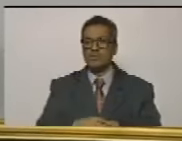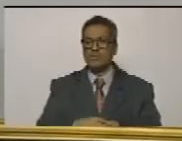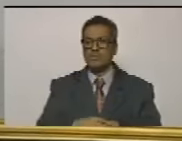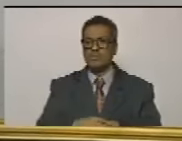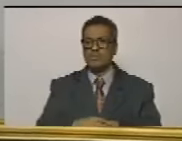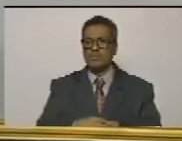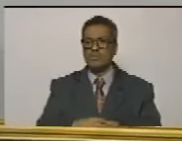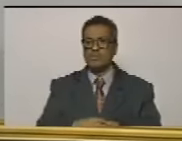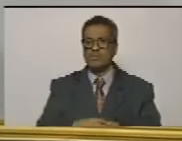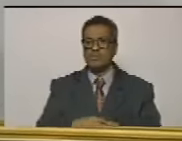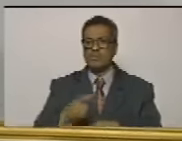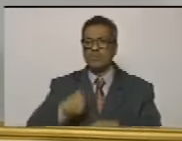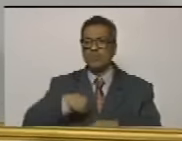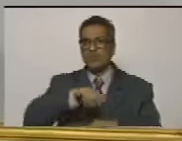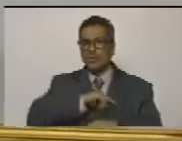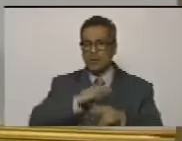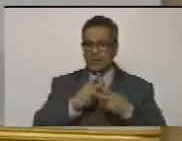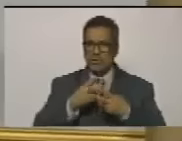somos gente de paz